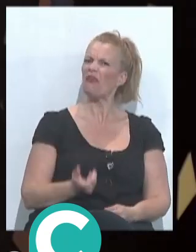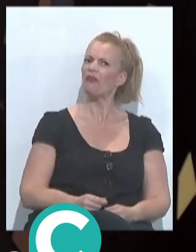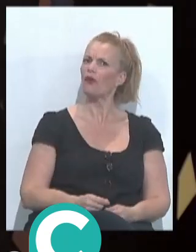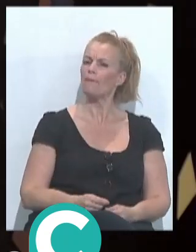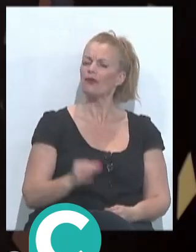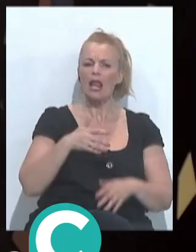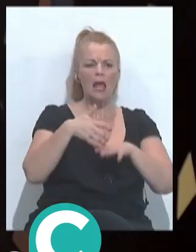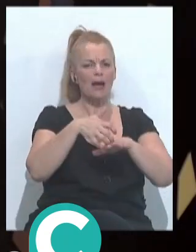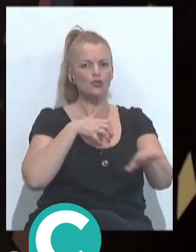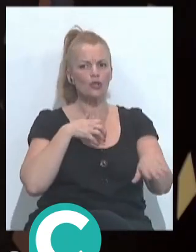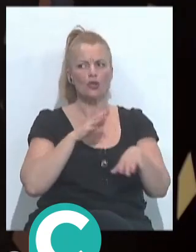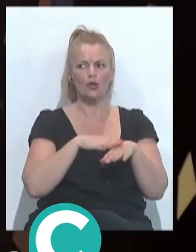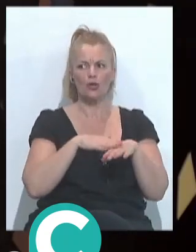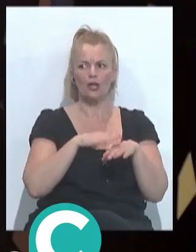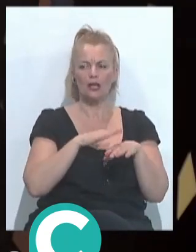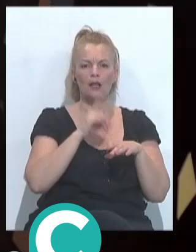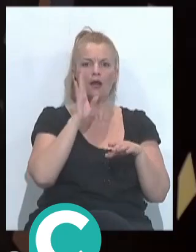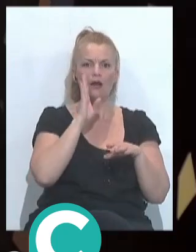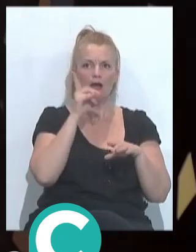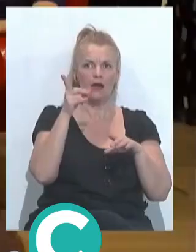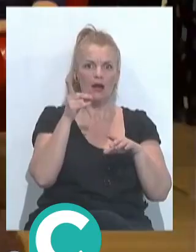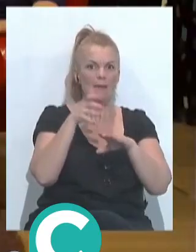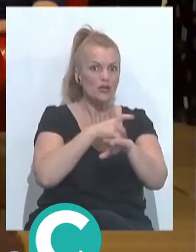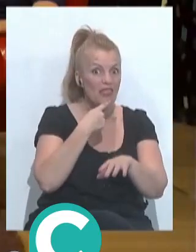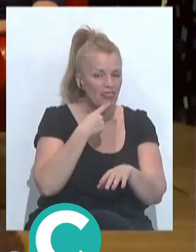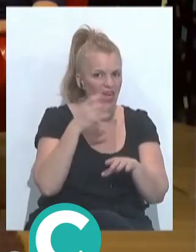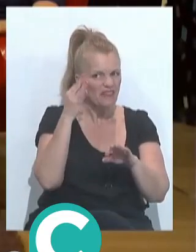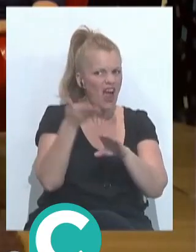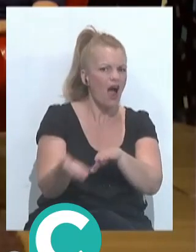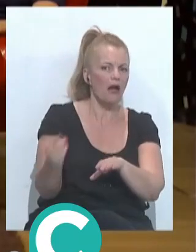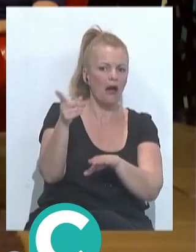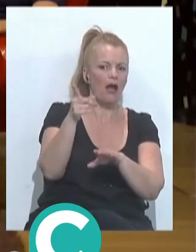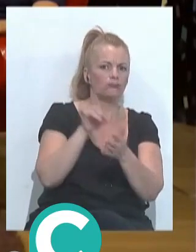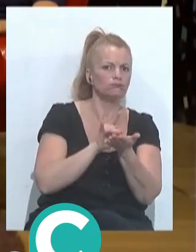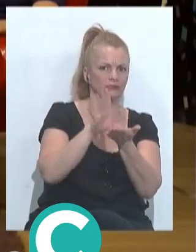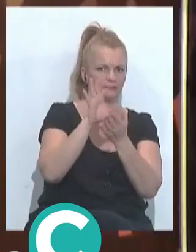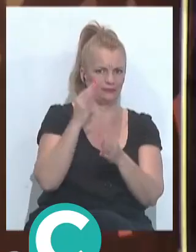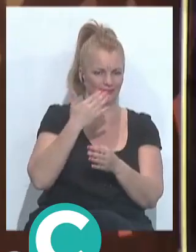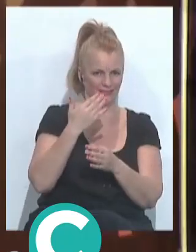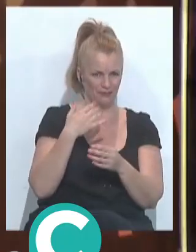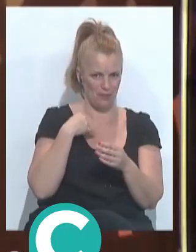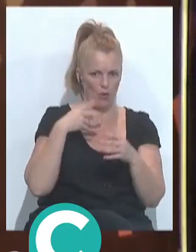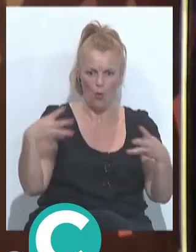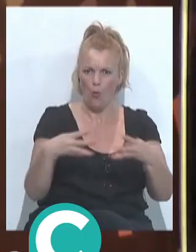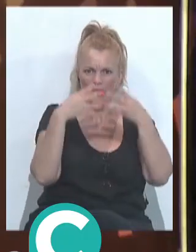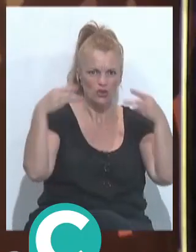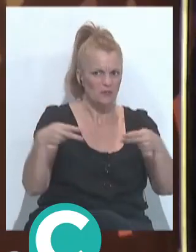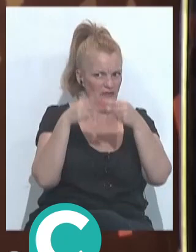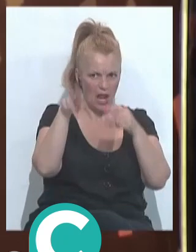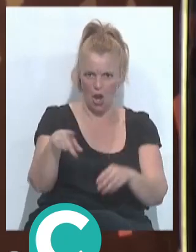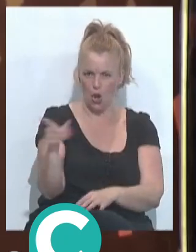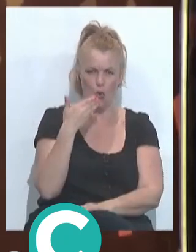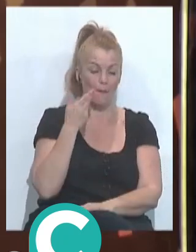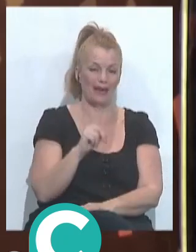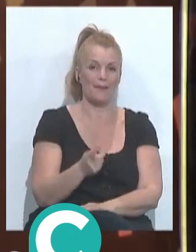la mayoría decía se hubieran quedado en preliminares y digo pero es que ese año fue el de Che Guevara ese año fue el de Che Guevara